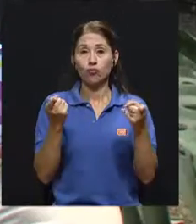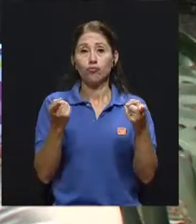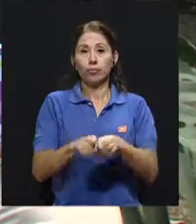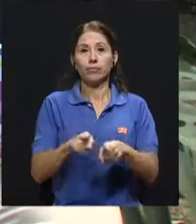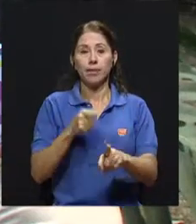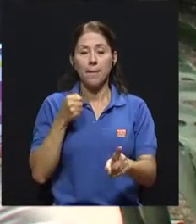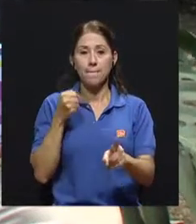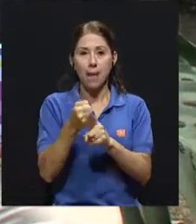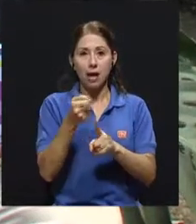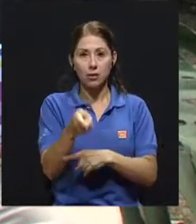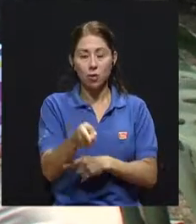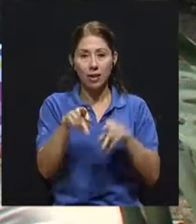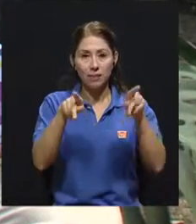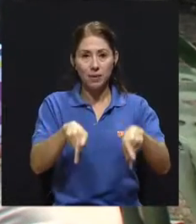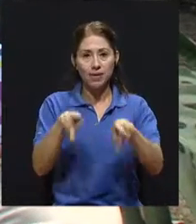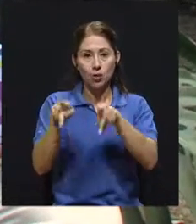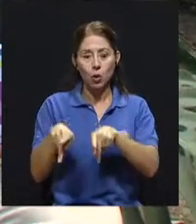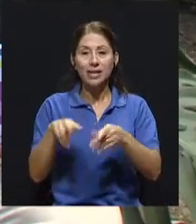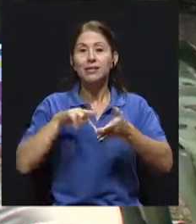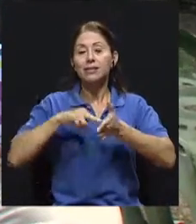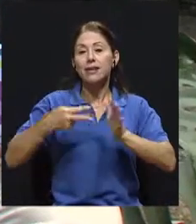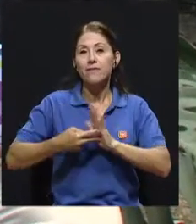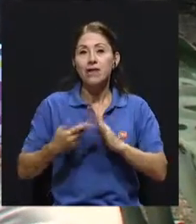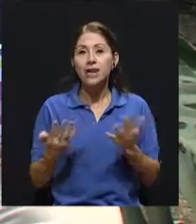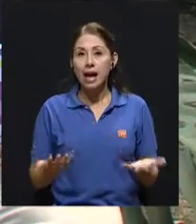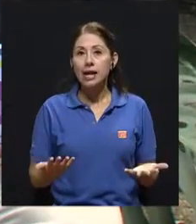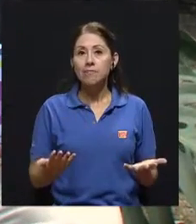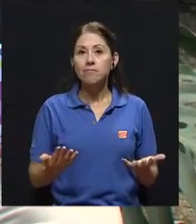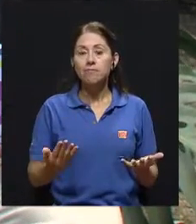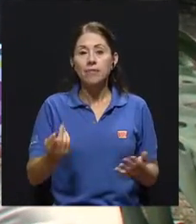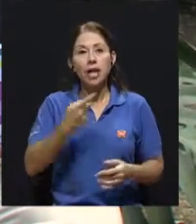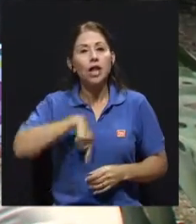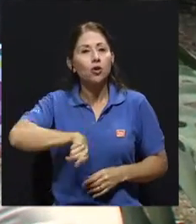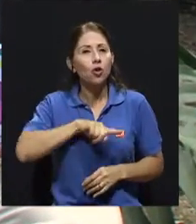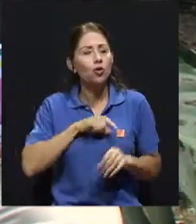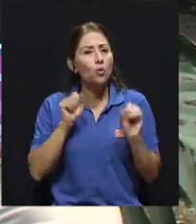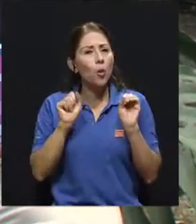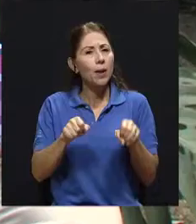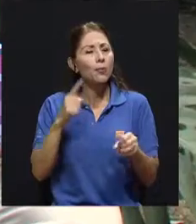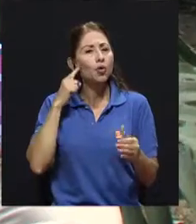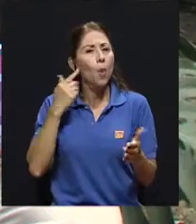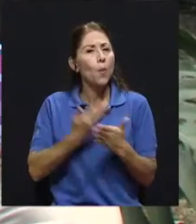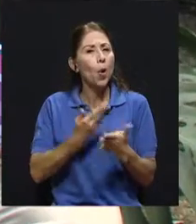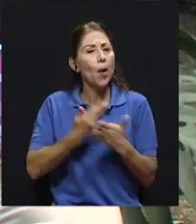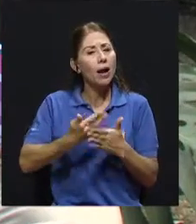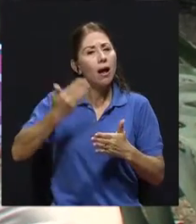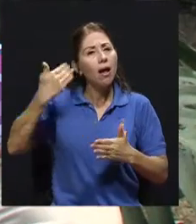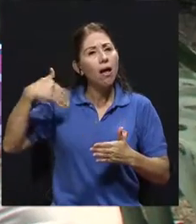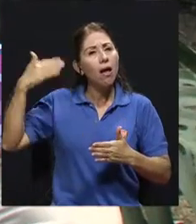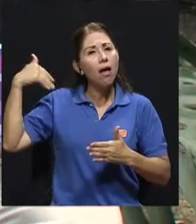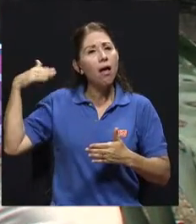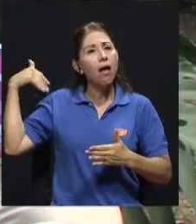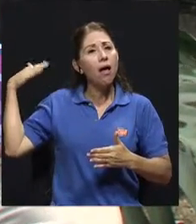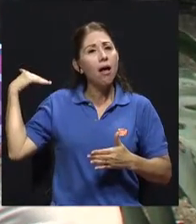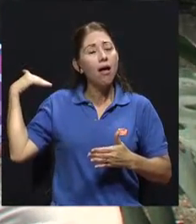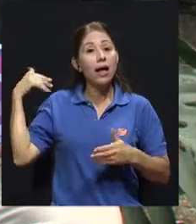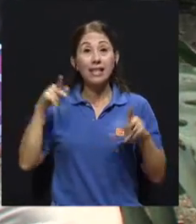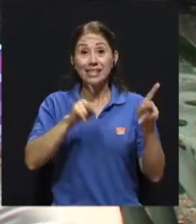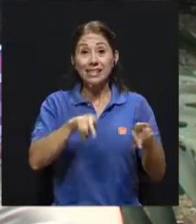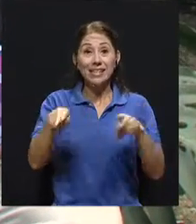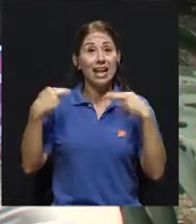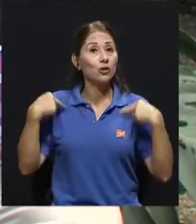perfectamente comprobar que a lo largo de la historia los seres humanos no nos hemos visto siempre de la misma manera.